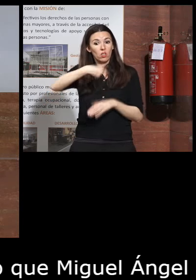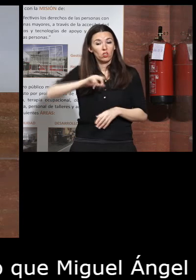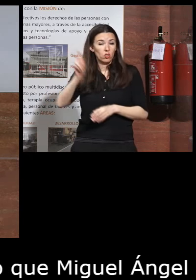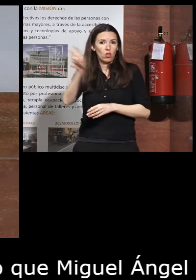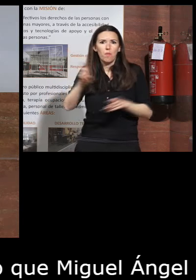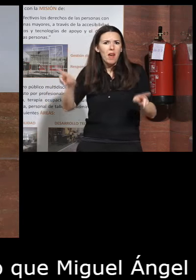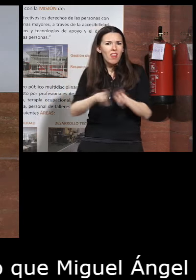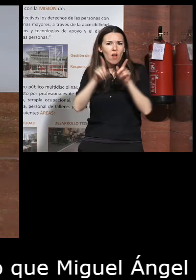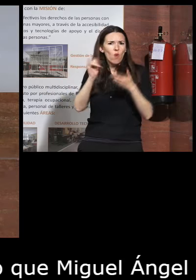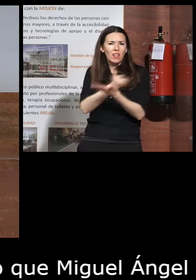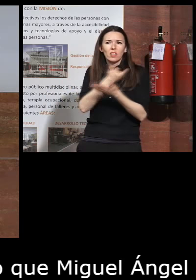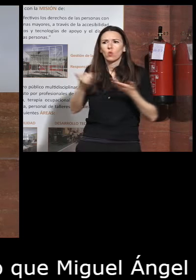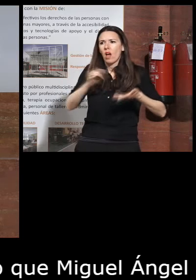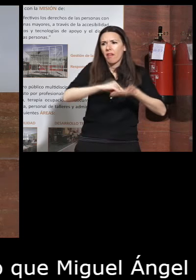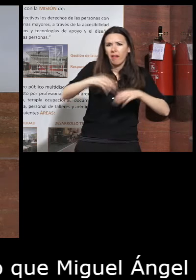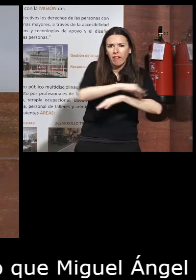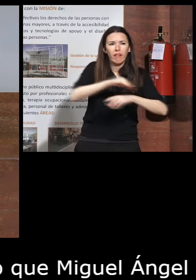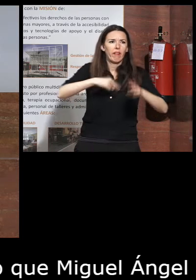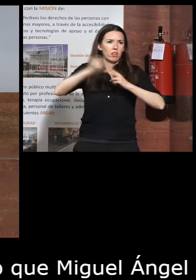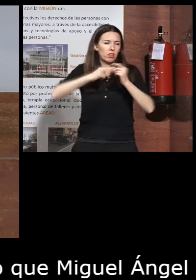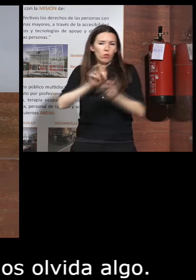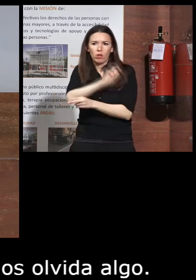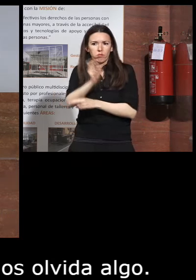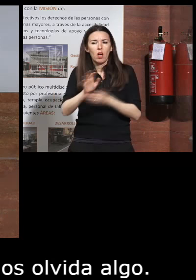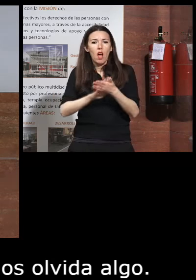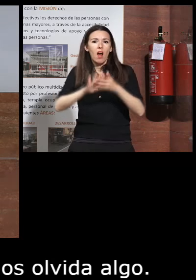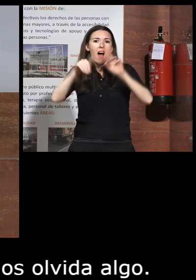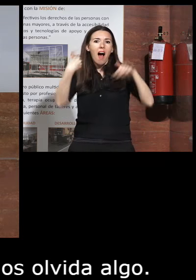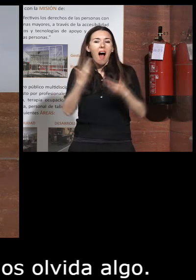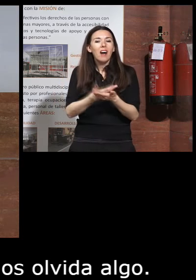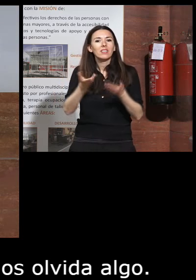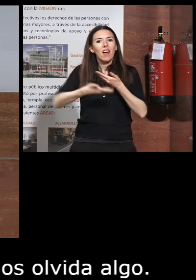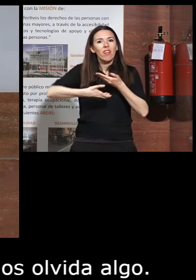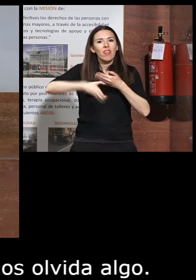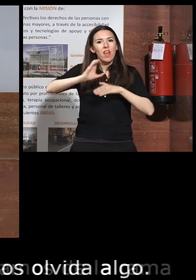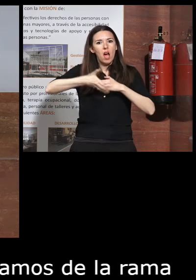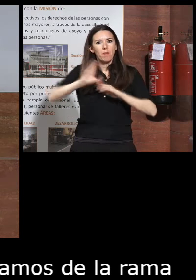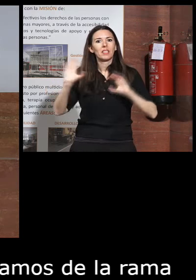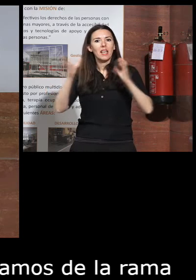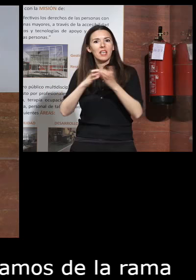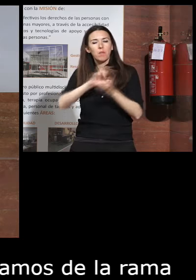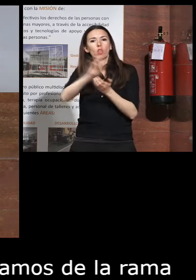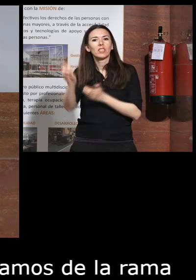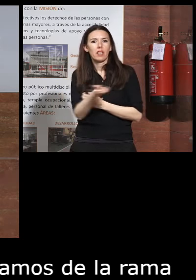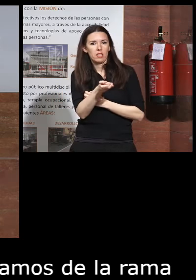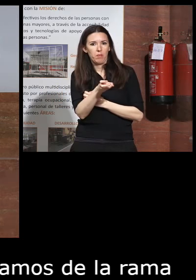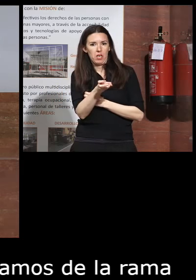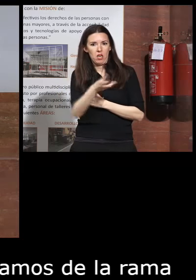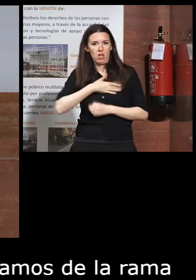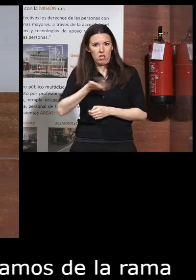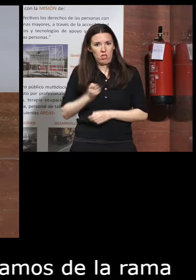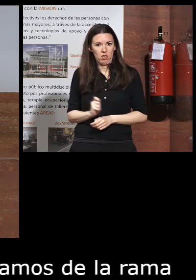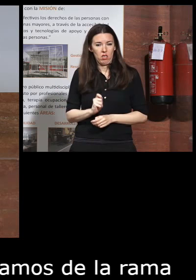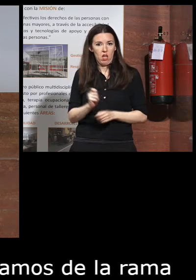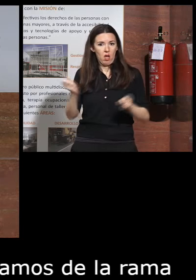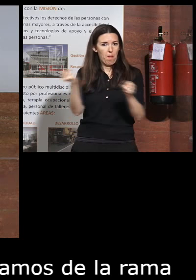de la rama que sea desde la ingeniería la arquitectura tal hablamos incluso el propio CEAPAT tiene un equipo interdisciplinar de personas que tienen